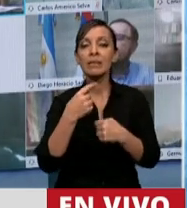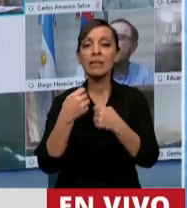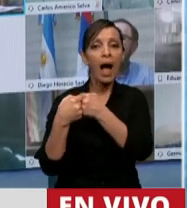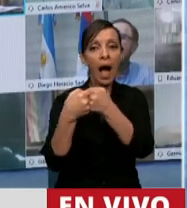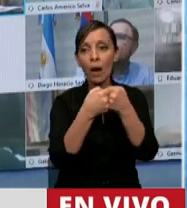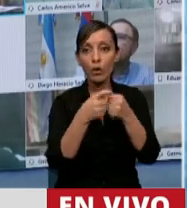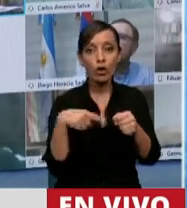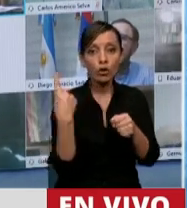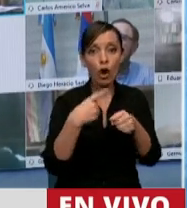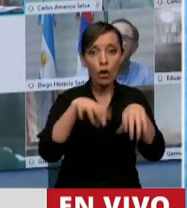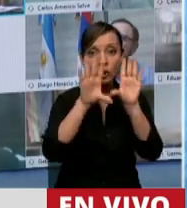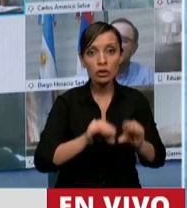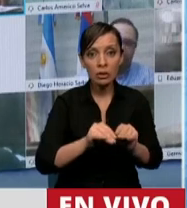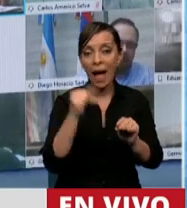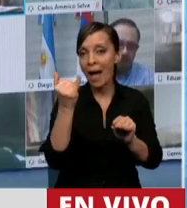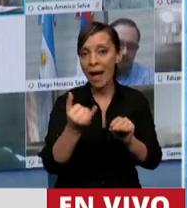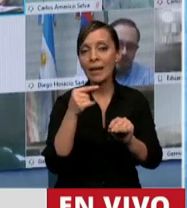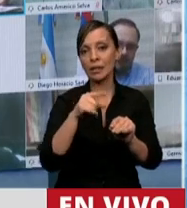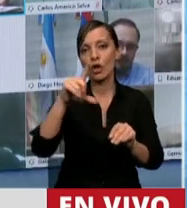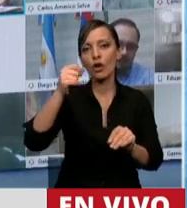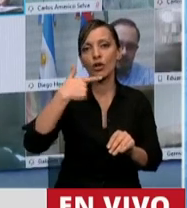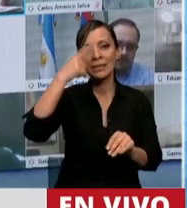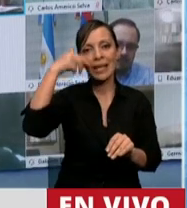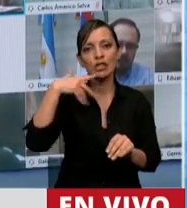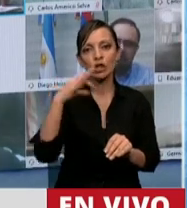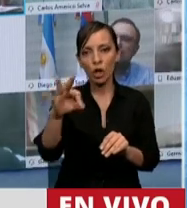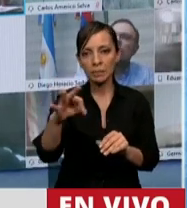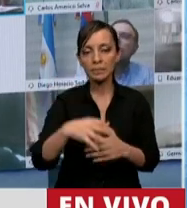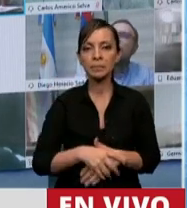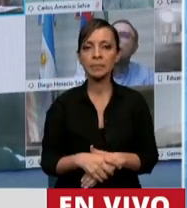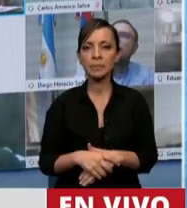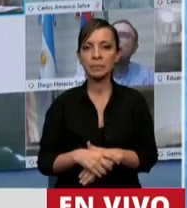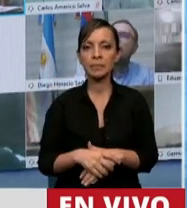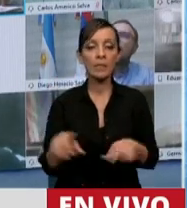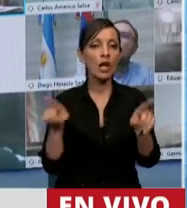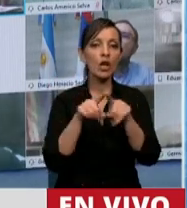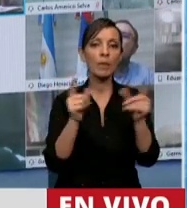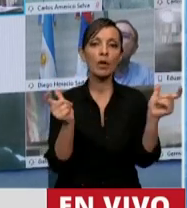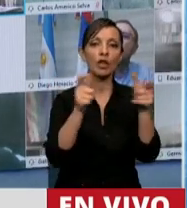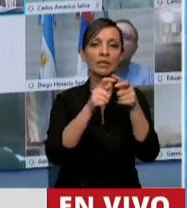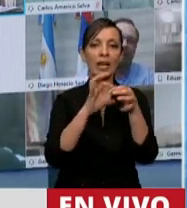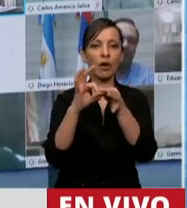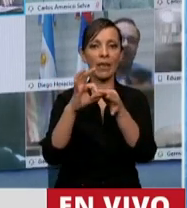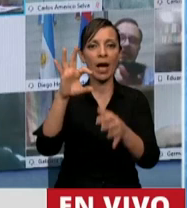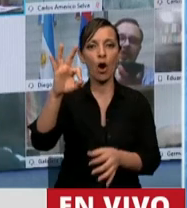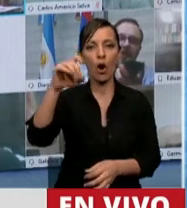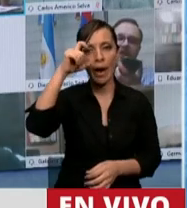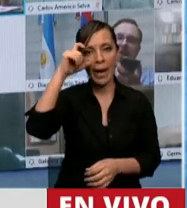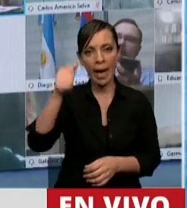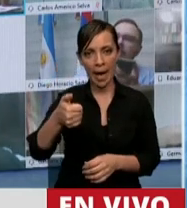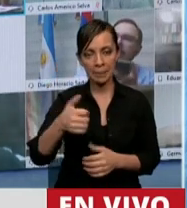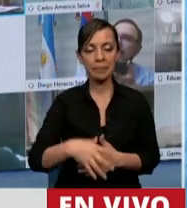de todos los miembros. Lo mismo ocurre con el Consejo Permanente de la OEA. Entonces,